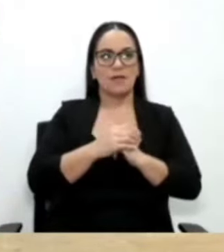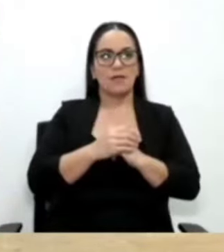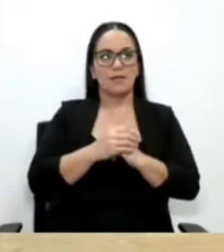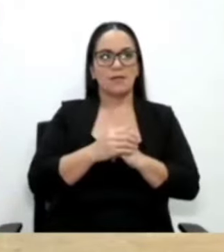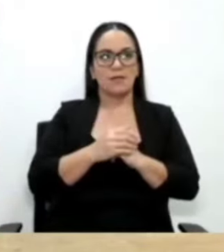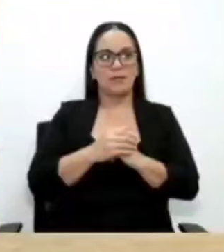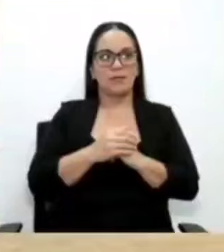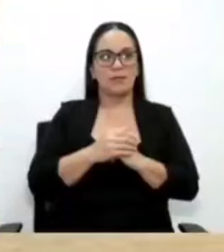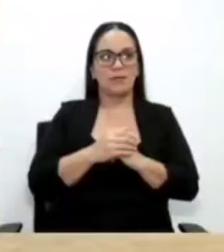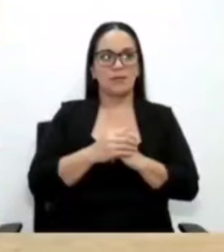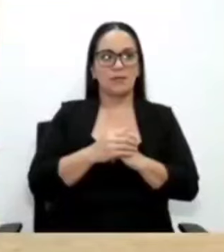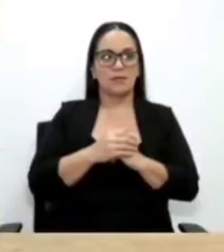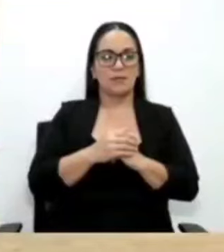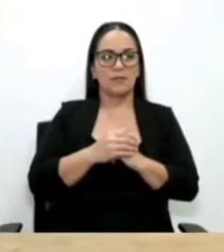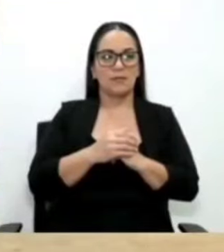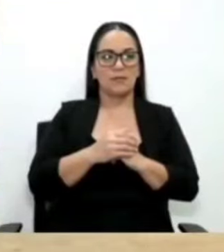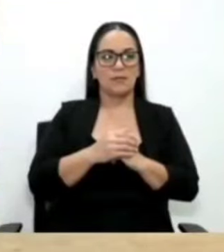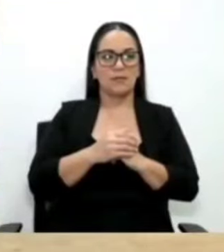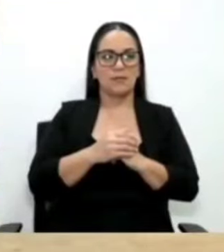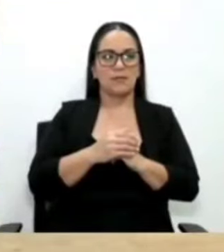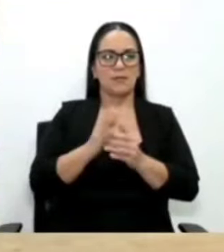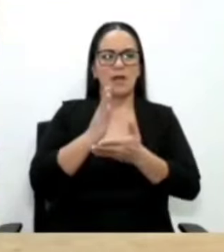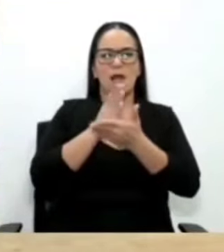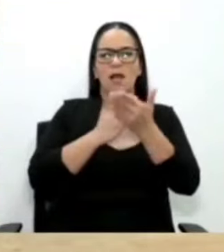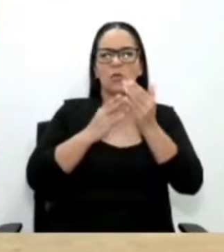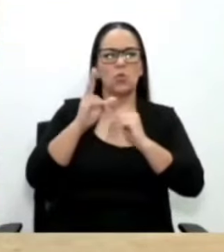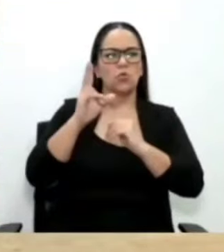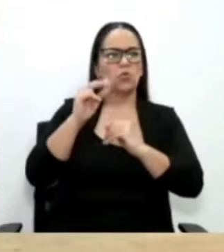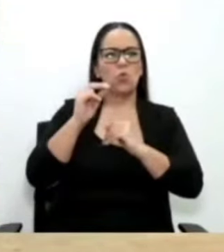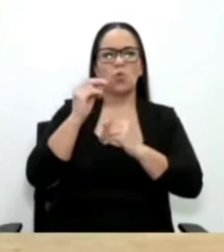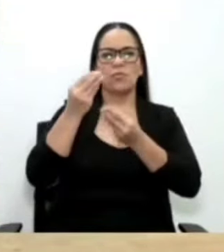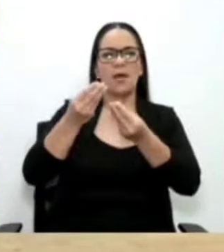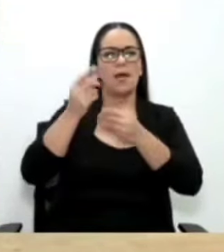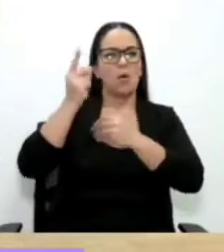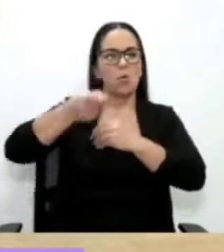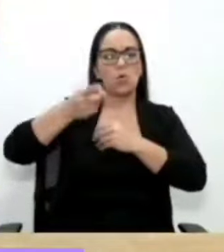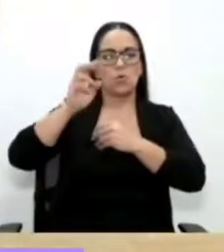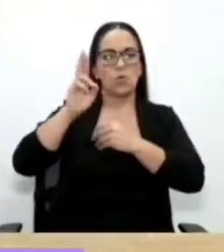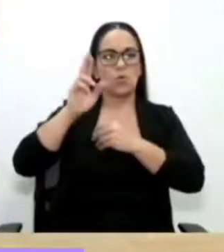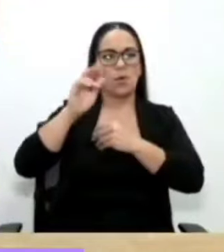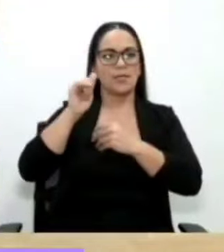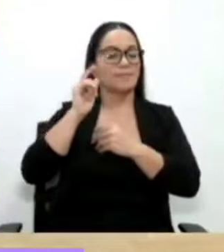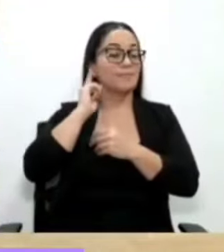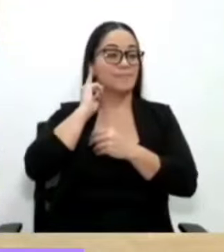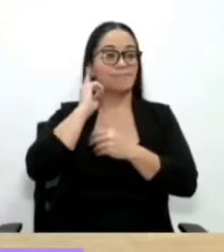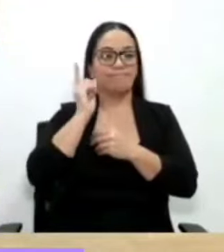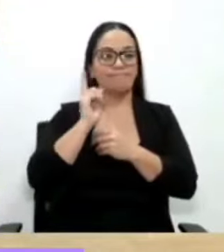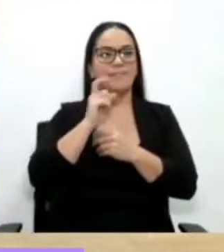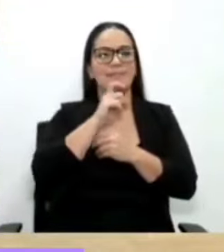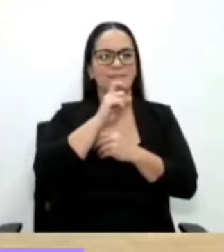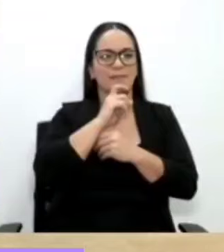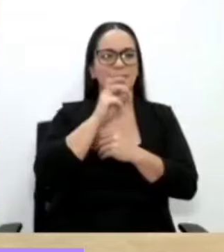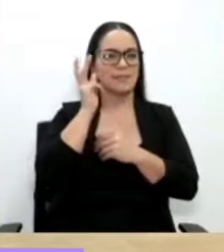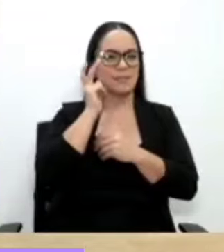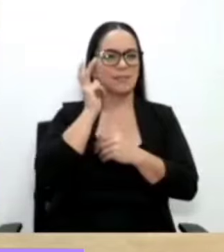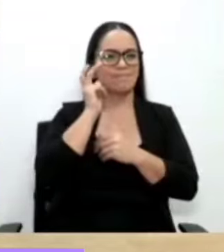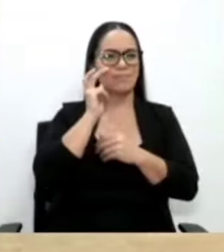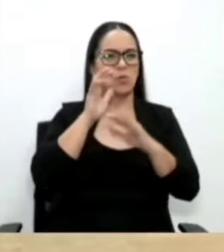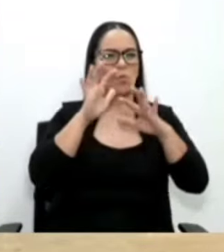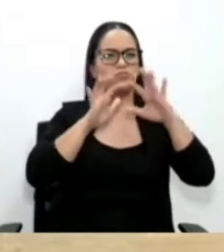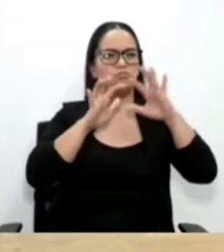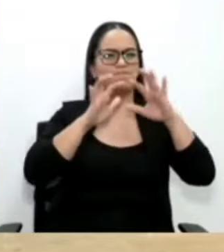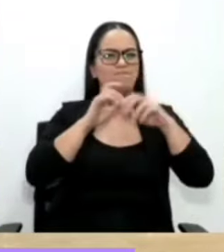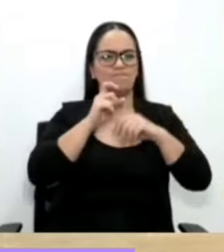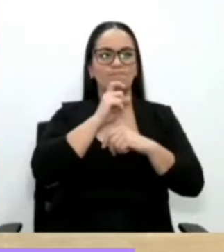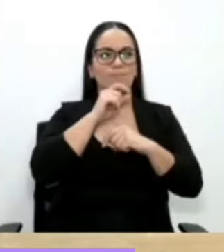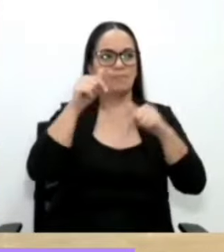órdenes, don Rodrigo Arias, porque todo es democrático, de haber puesto a Tonatiuh Solano, no es,